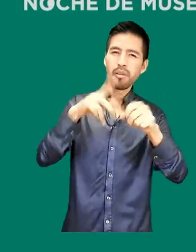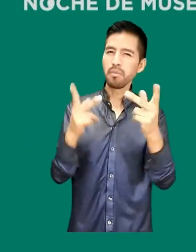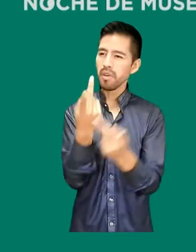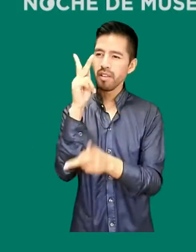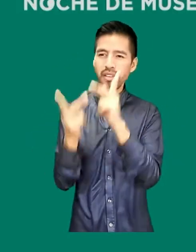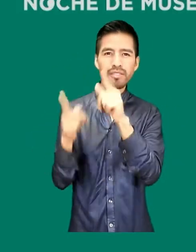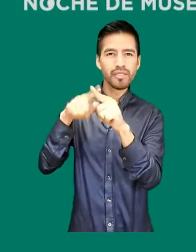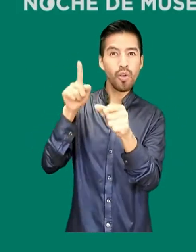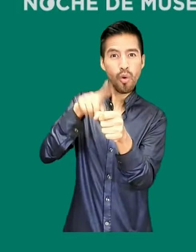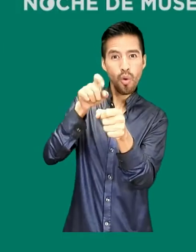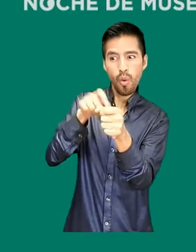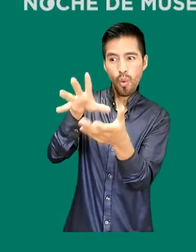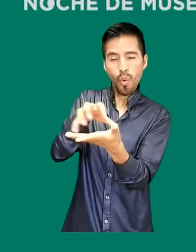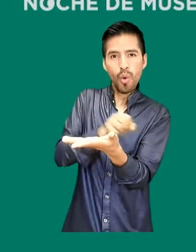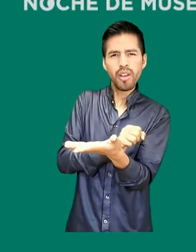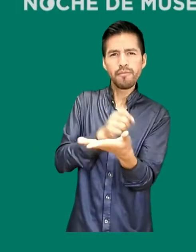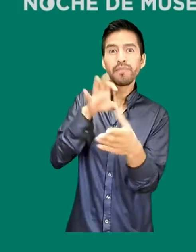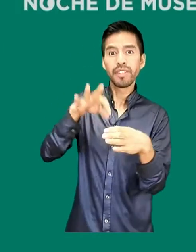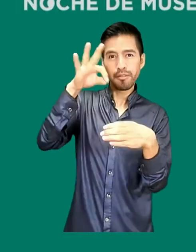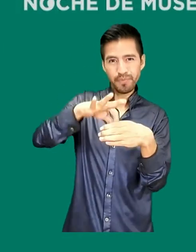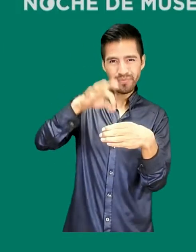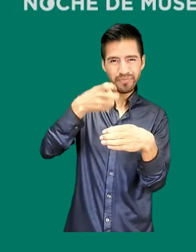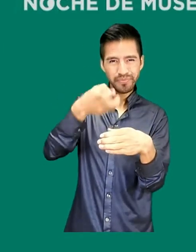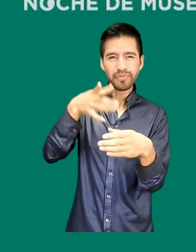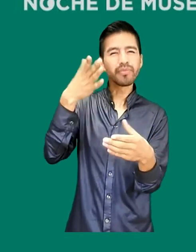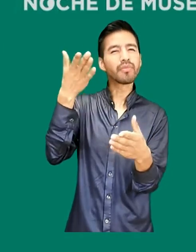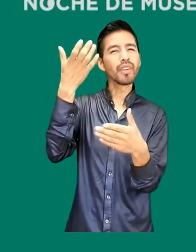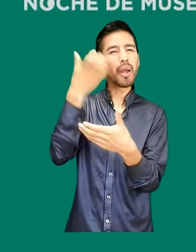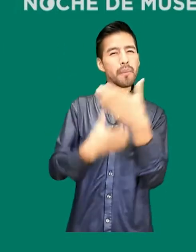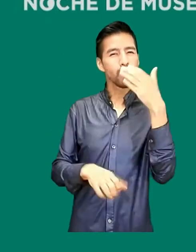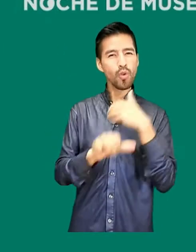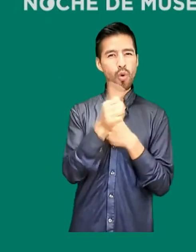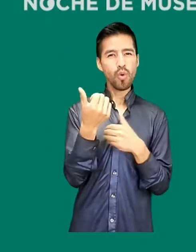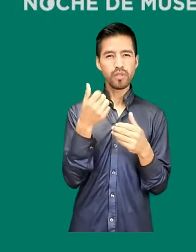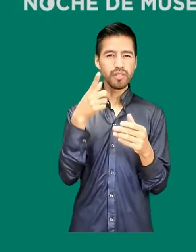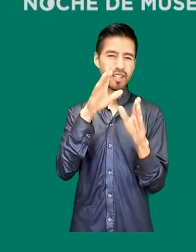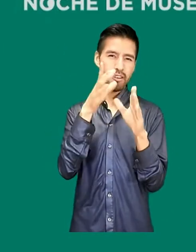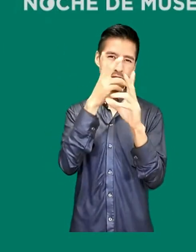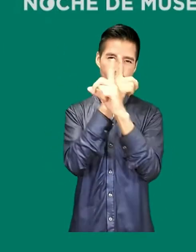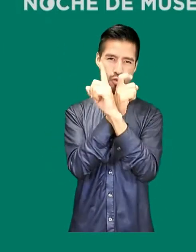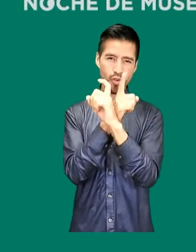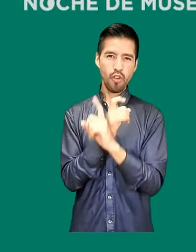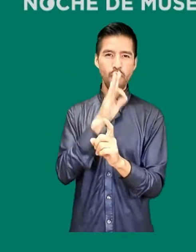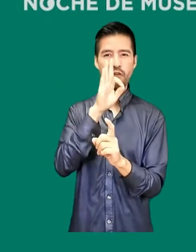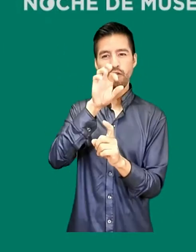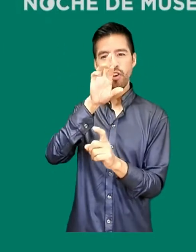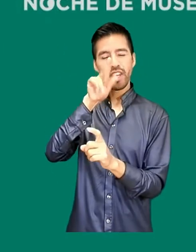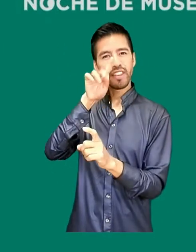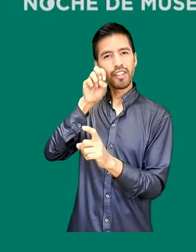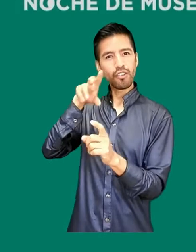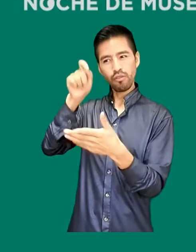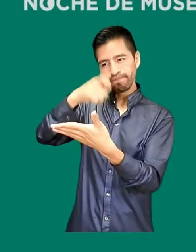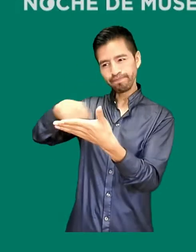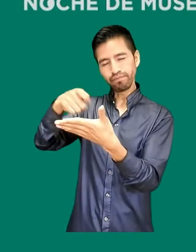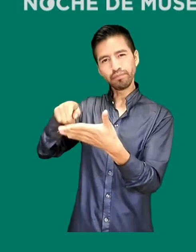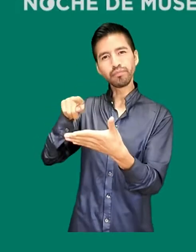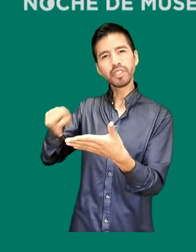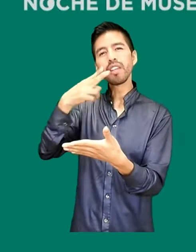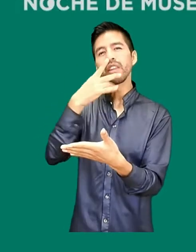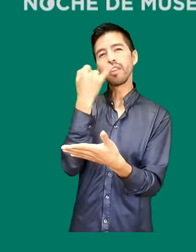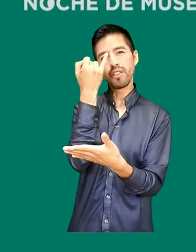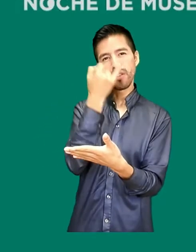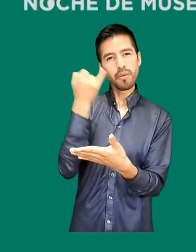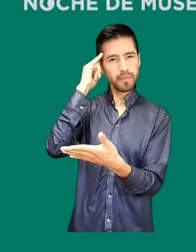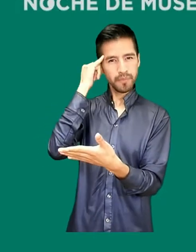vegetal. Estos tintes fueron descritos en el capítulo 11 del libro 11 del Códice Florentino, documento escrito en nahuatl y